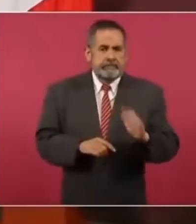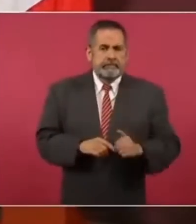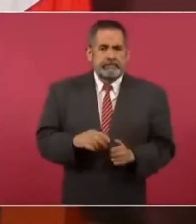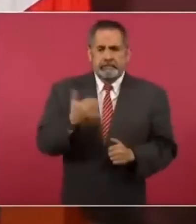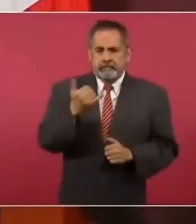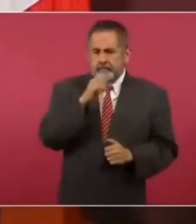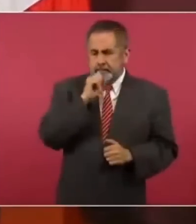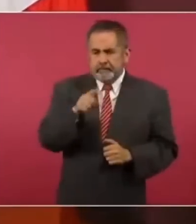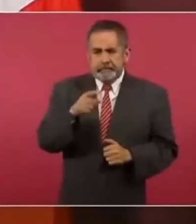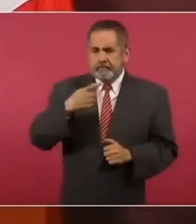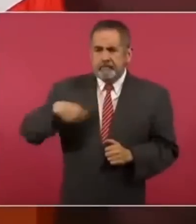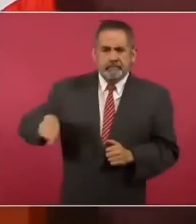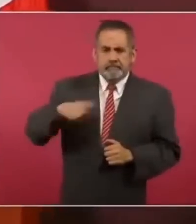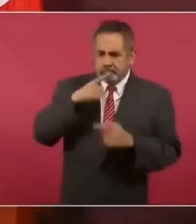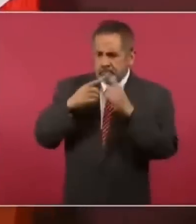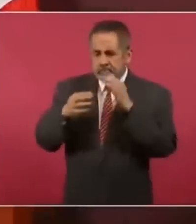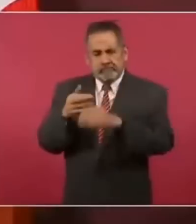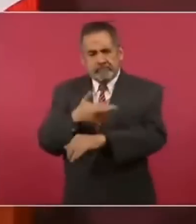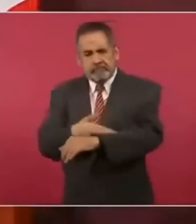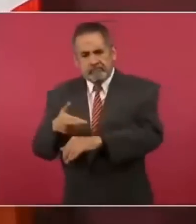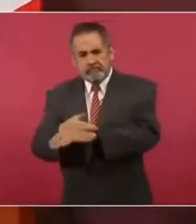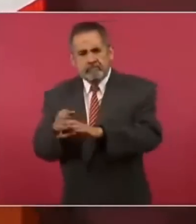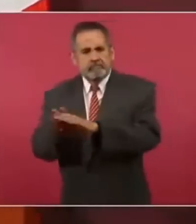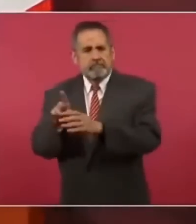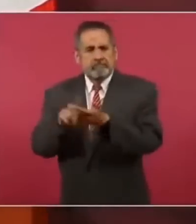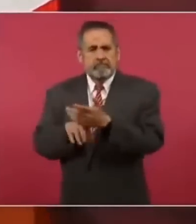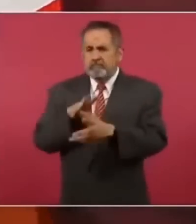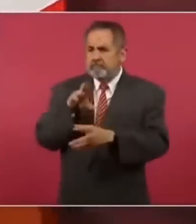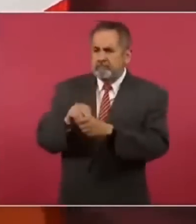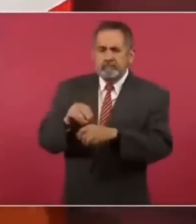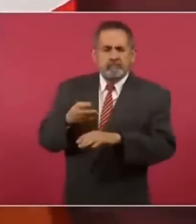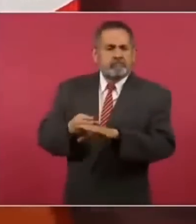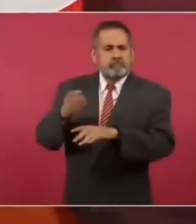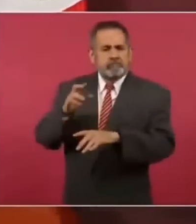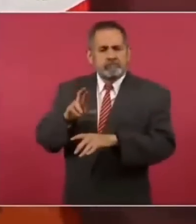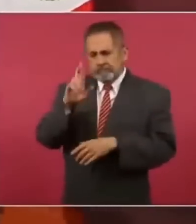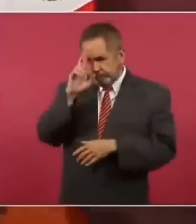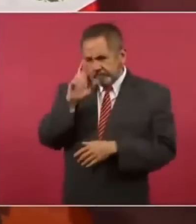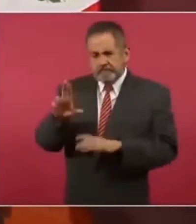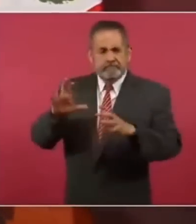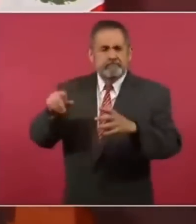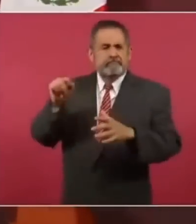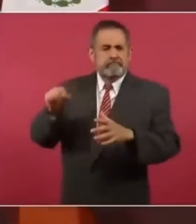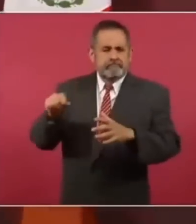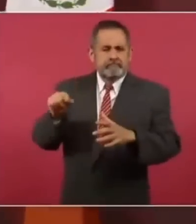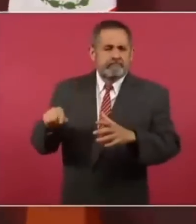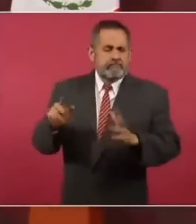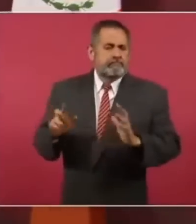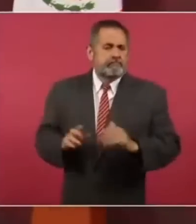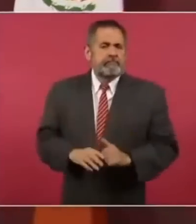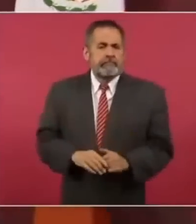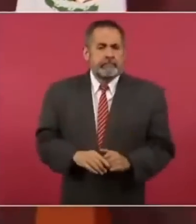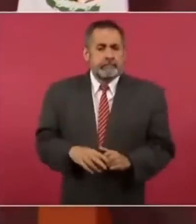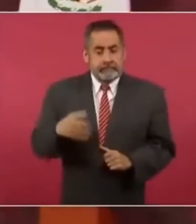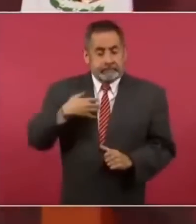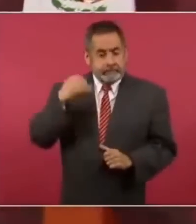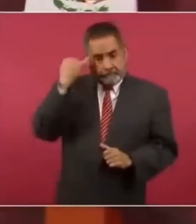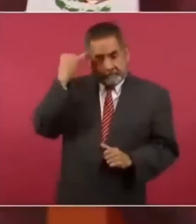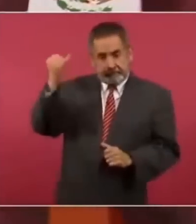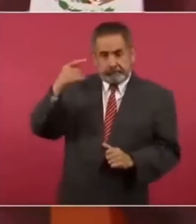hemos actuado de manera muy respetuosa imagínense